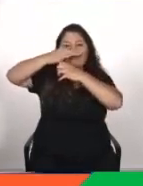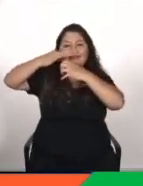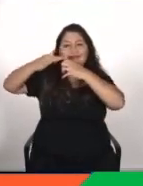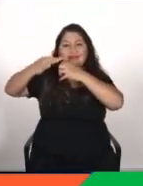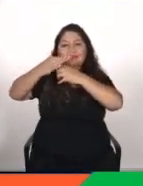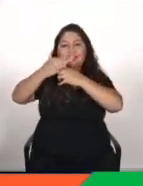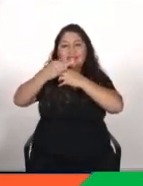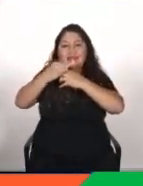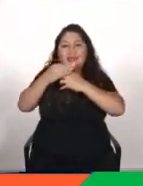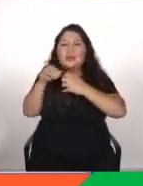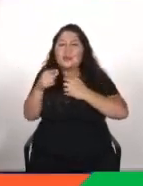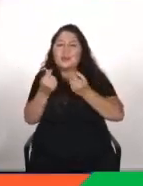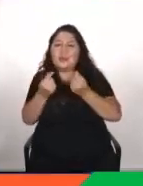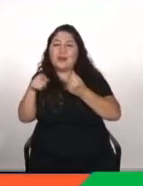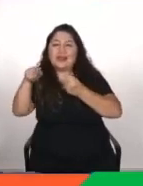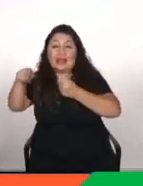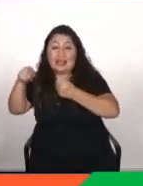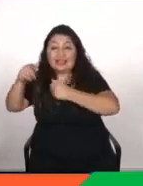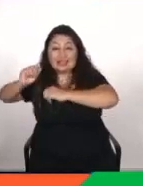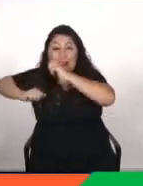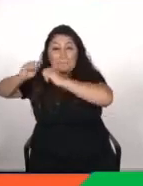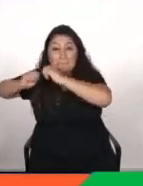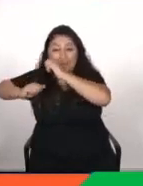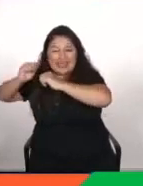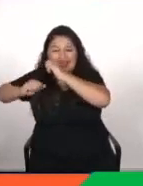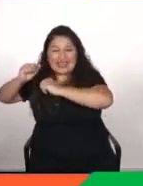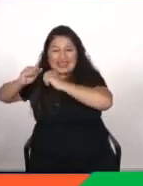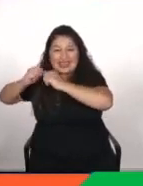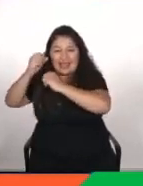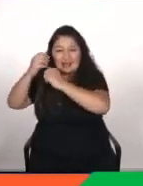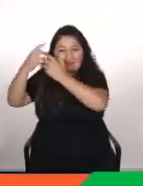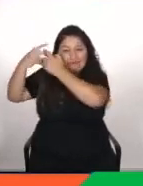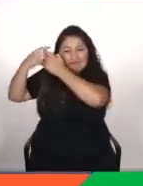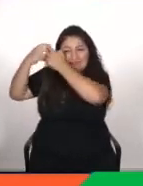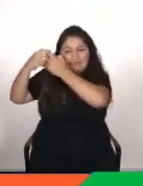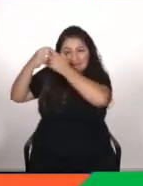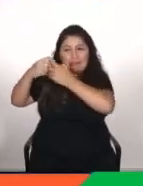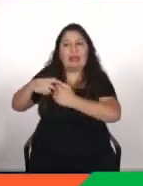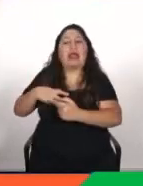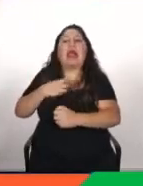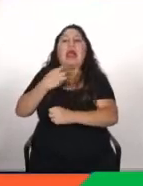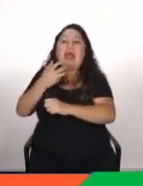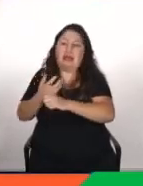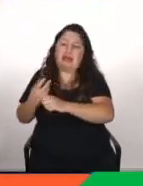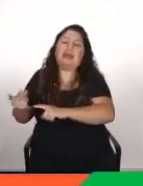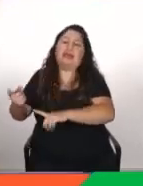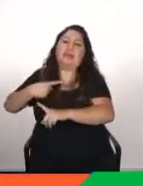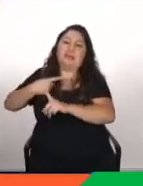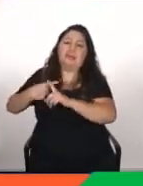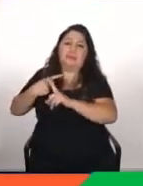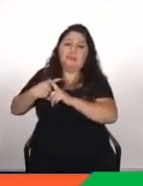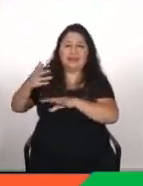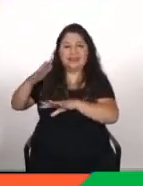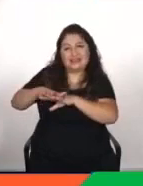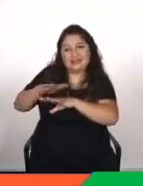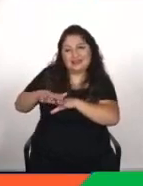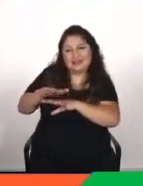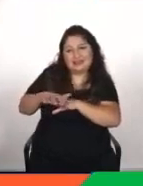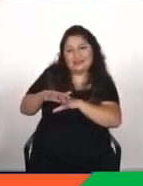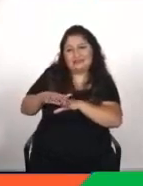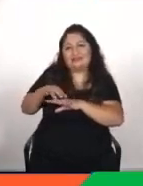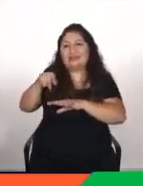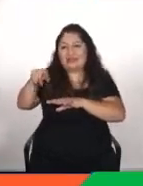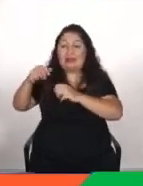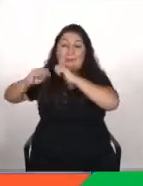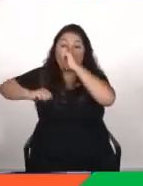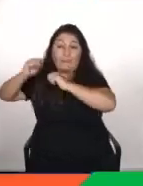como si fuera el machine learning como si todo el machine learning fuera redes neuronales que no es eso hay otros tipos de algoritmos y también se habla del machine learning como si fuera inteligencia artificial